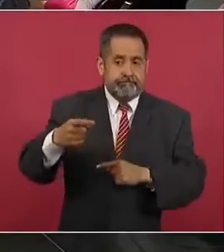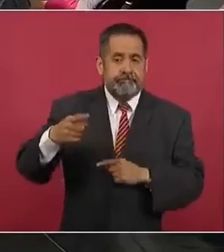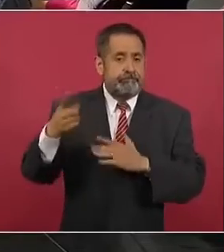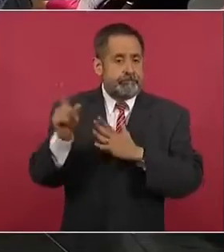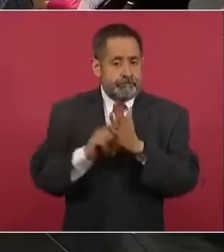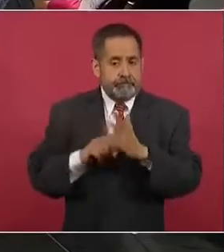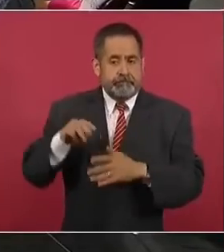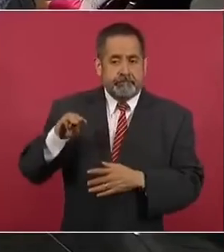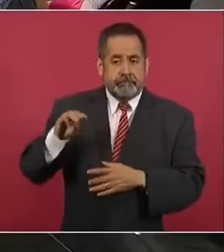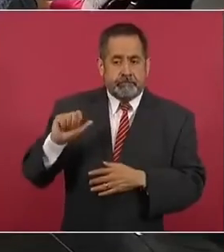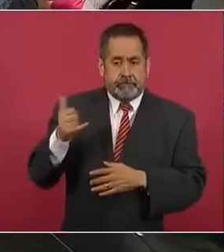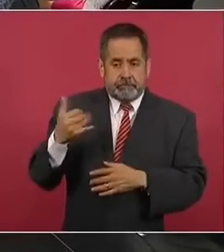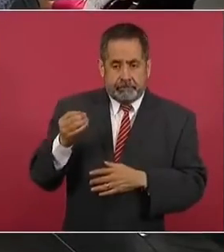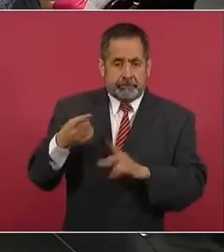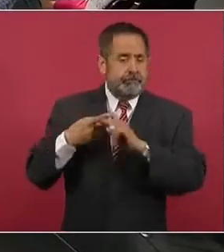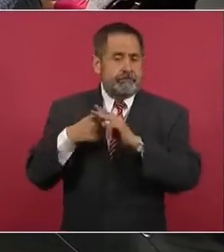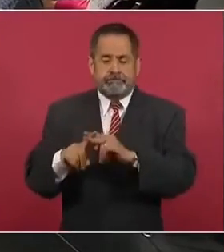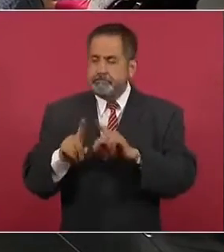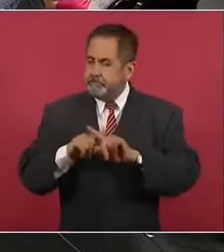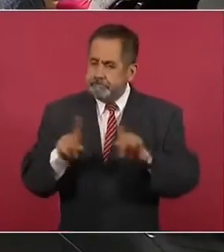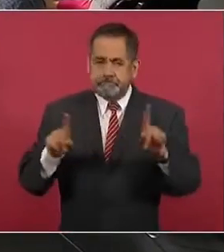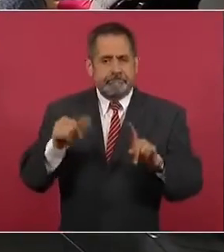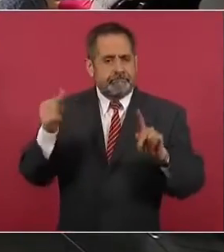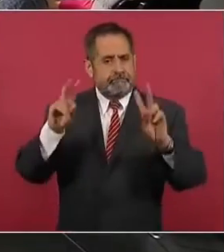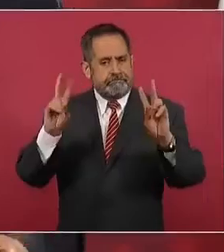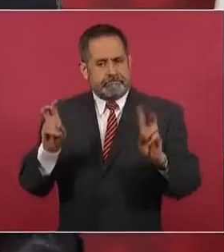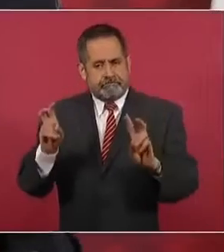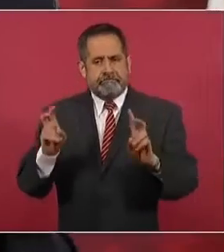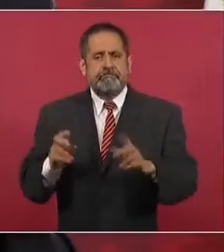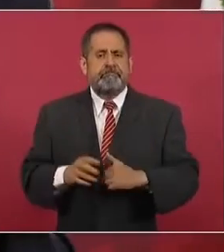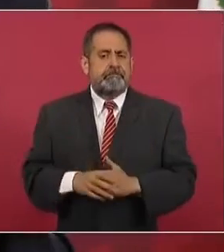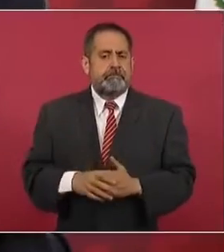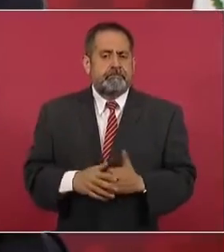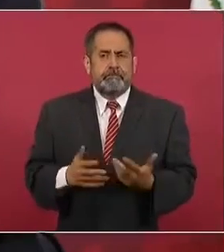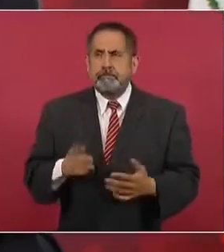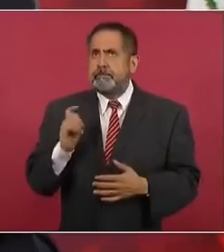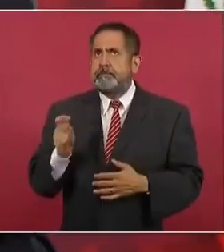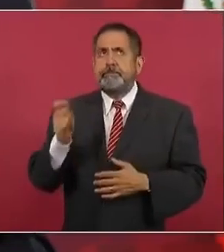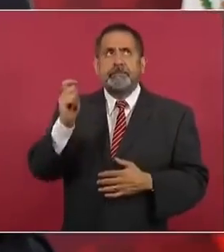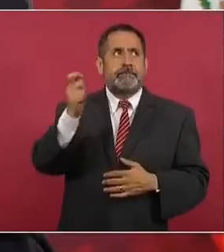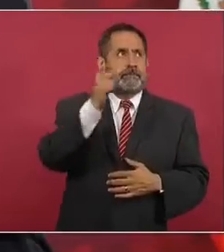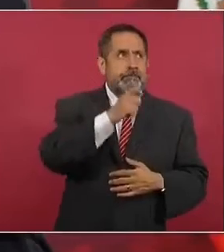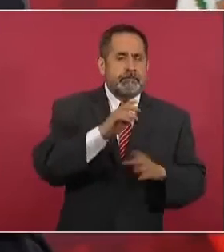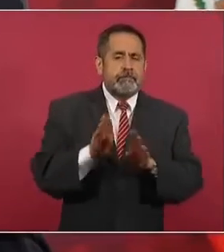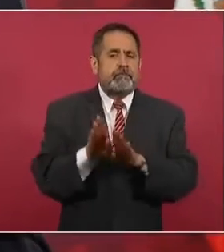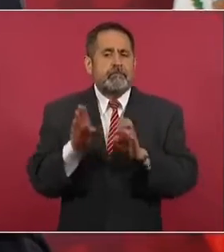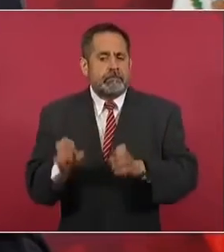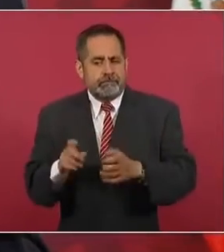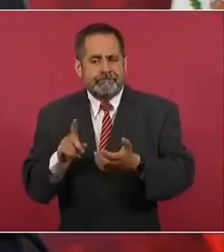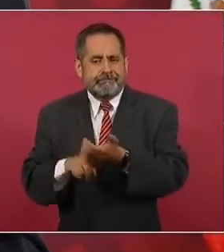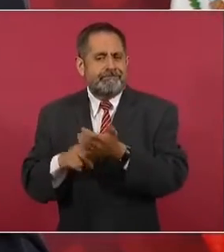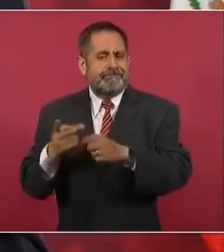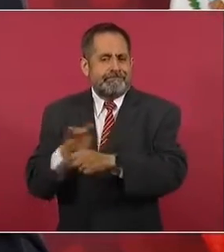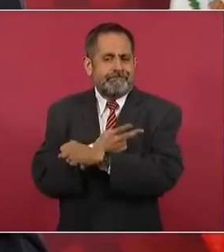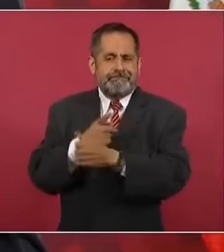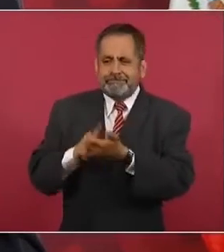ya es a ver cómo vamos y